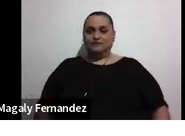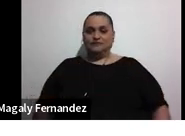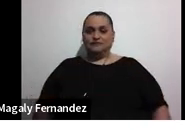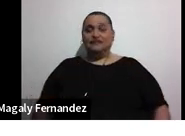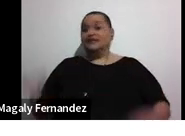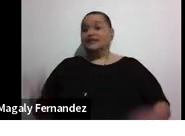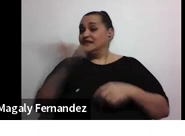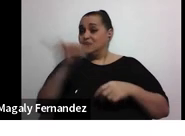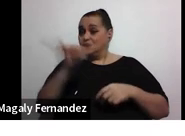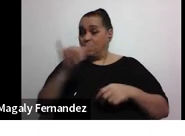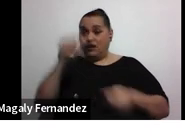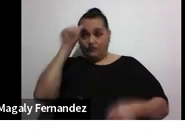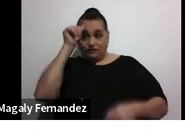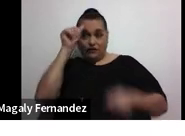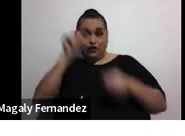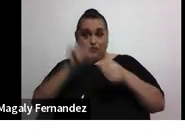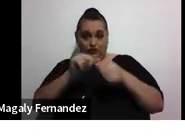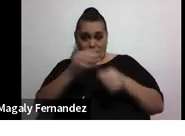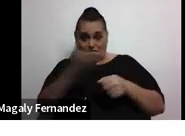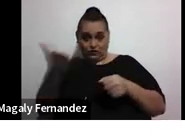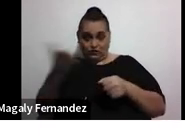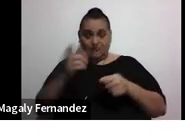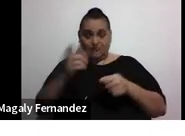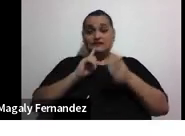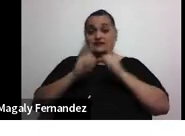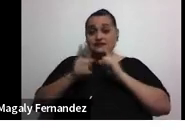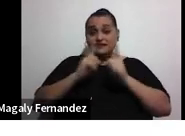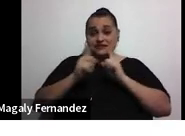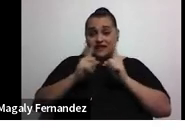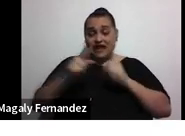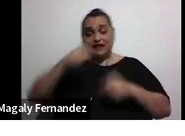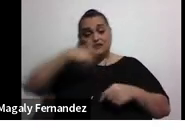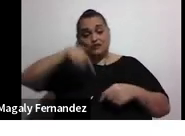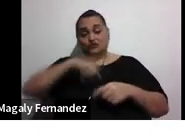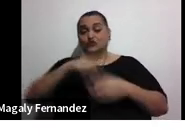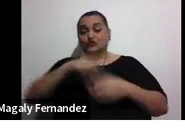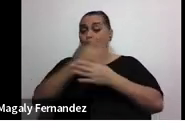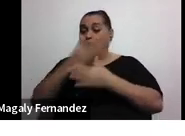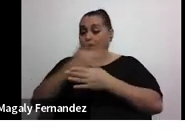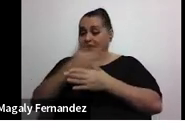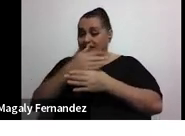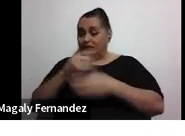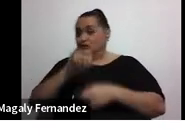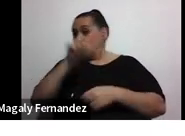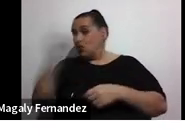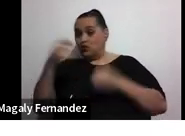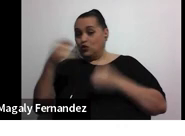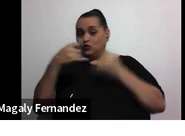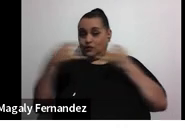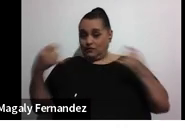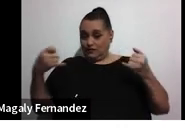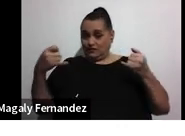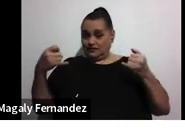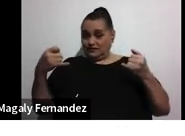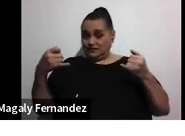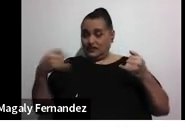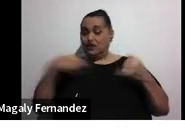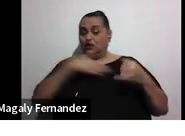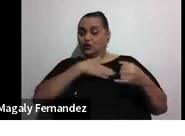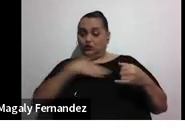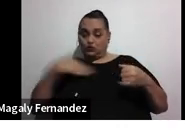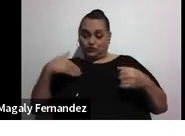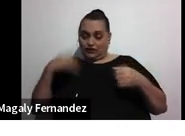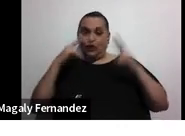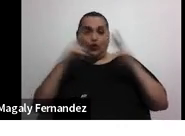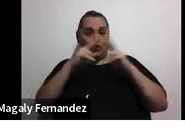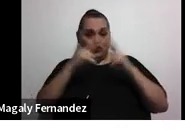asimismo recordarles que en el chat también estamos compartiendo otro enlace en el cual nos gustaría conocer